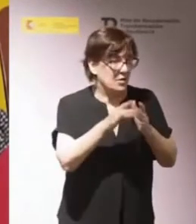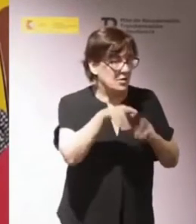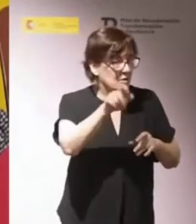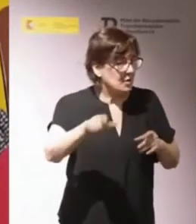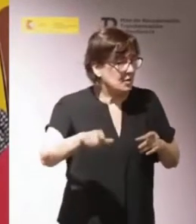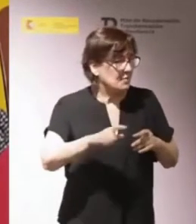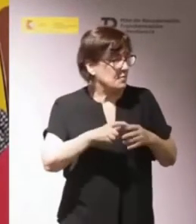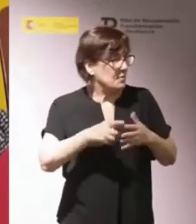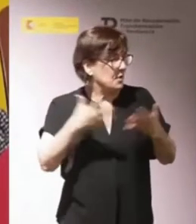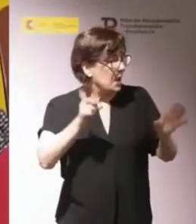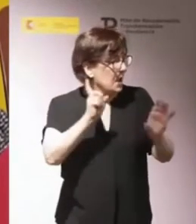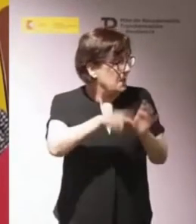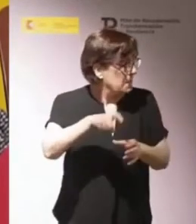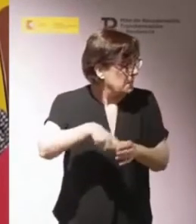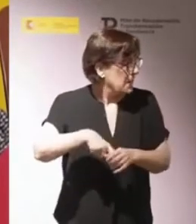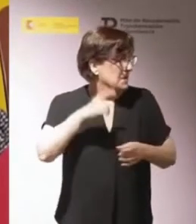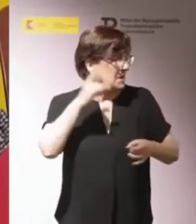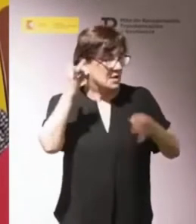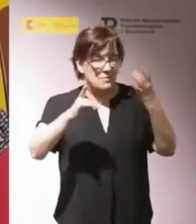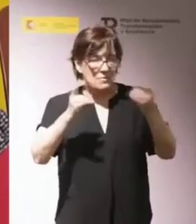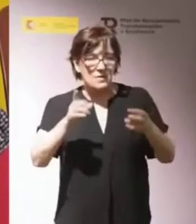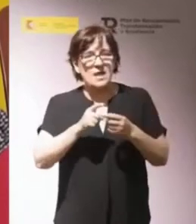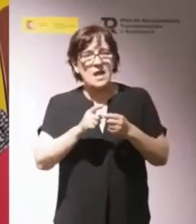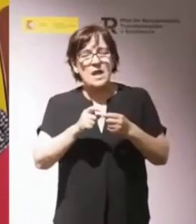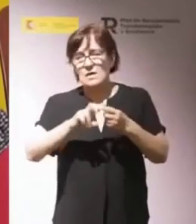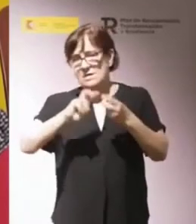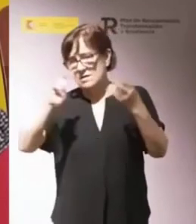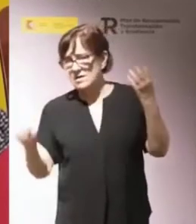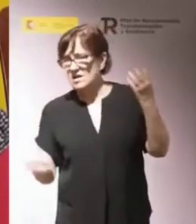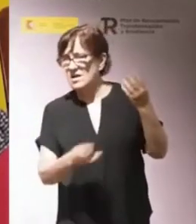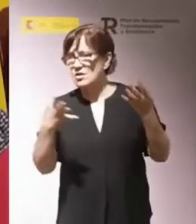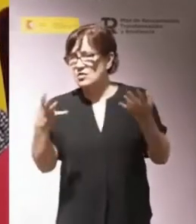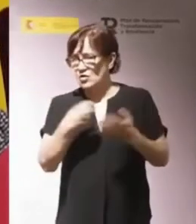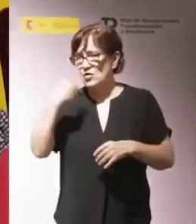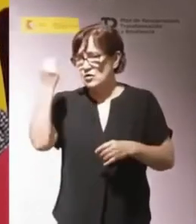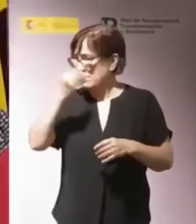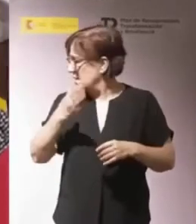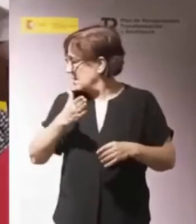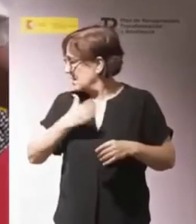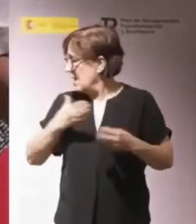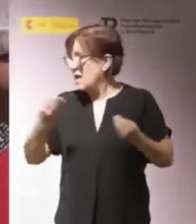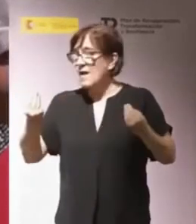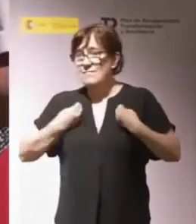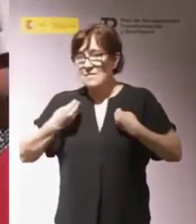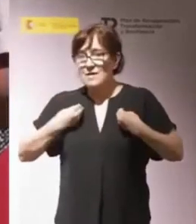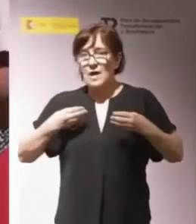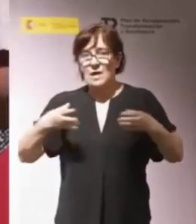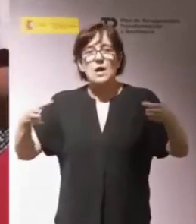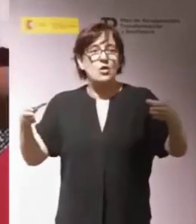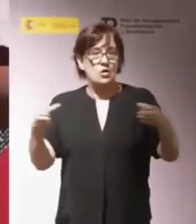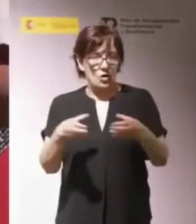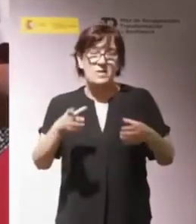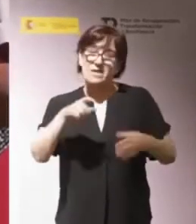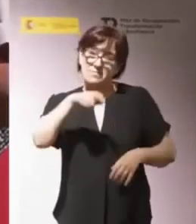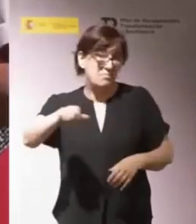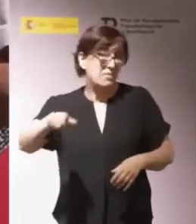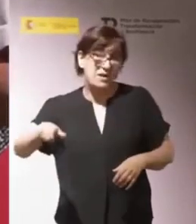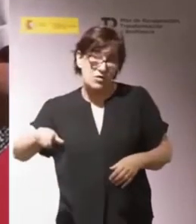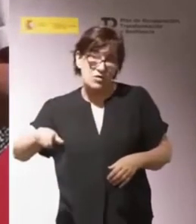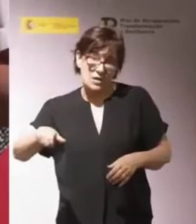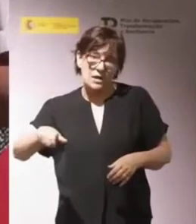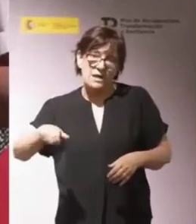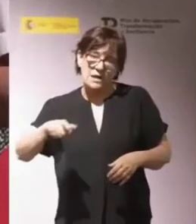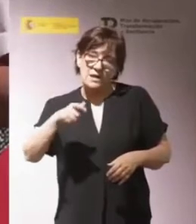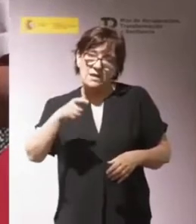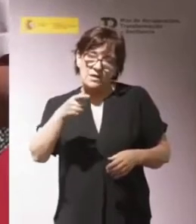incrementa la participación en actividades y un largo etcétera que todos consideramos que es nuestra vida en comunidad y que, sin embargo, estas personas lo